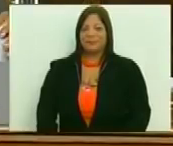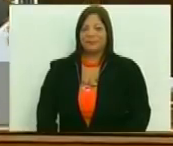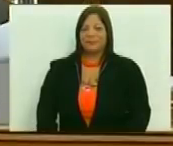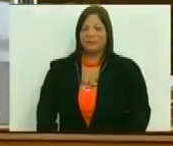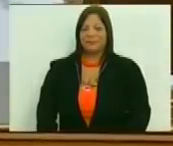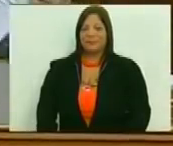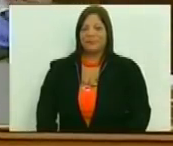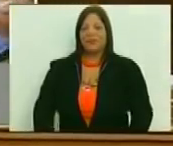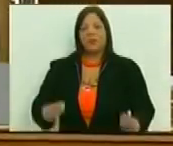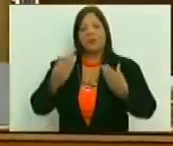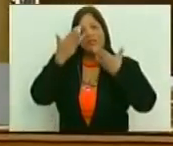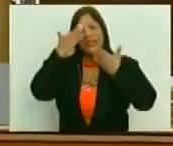Bueno, muchas gracias por...